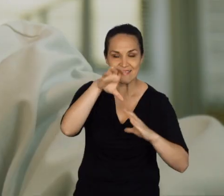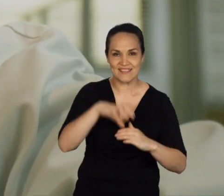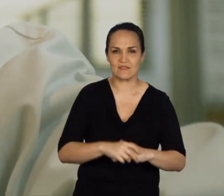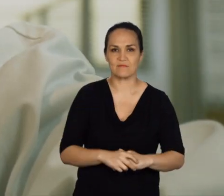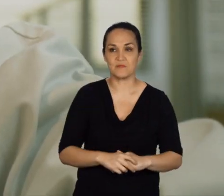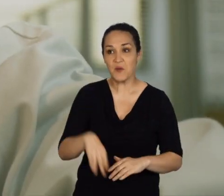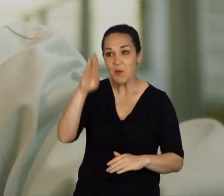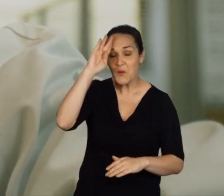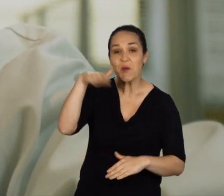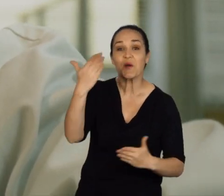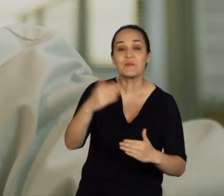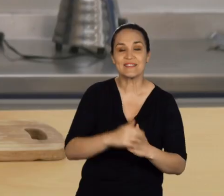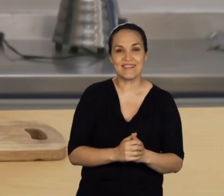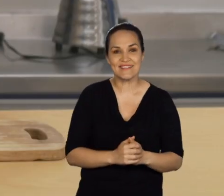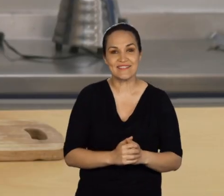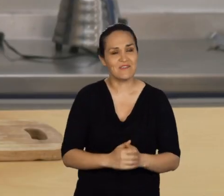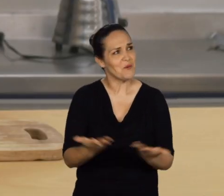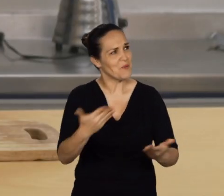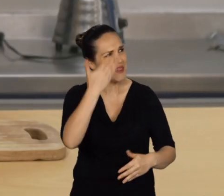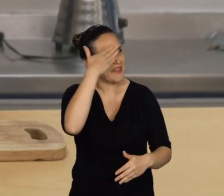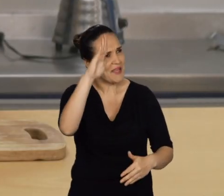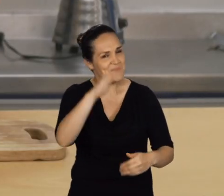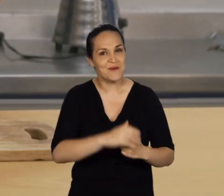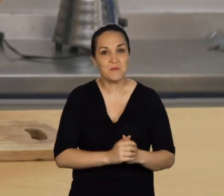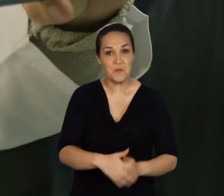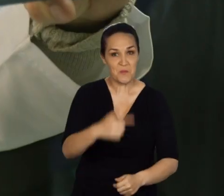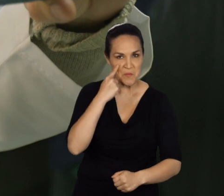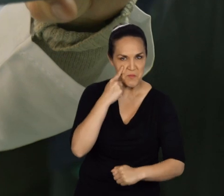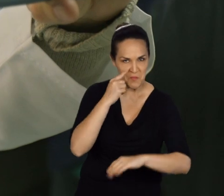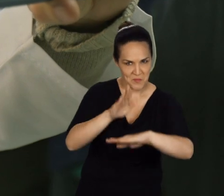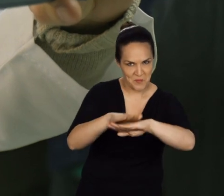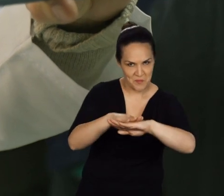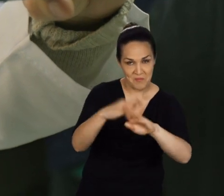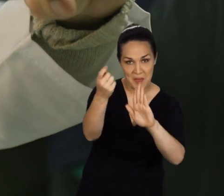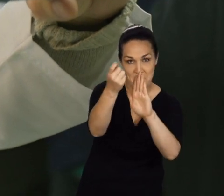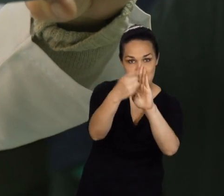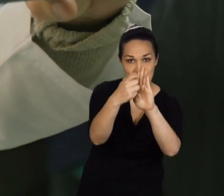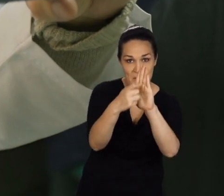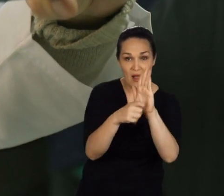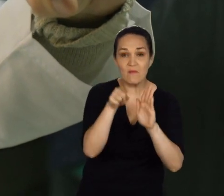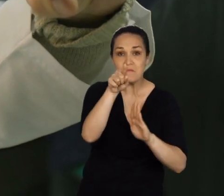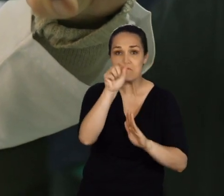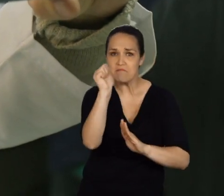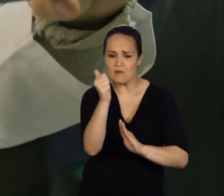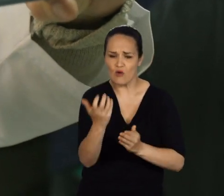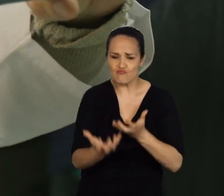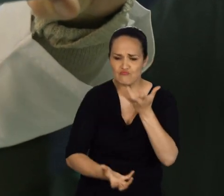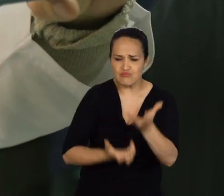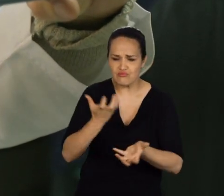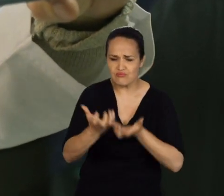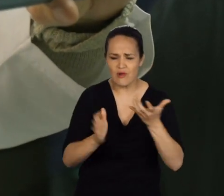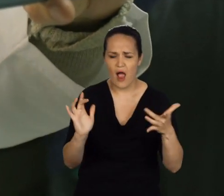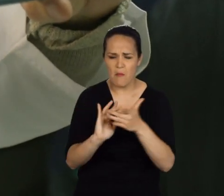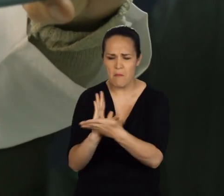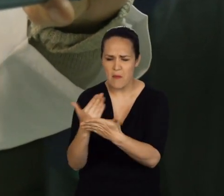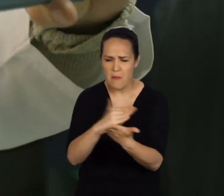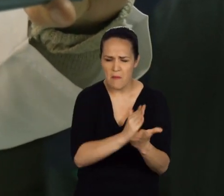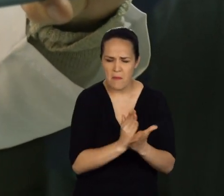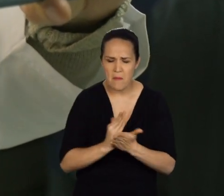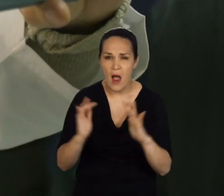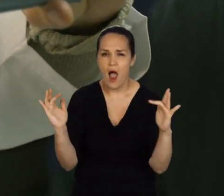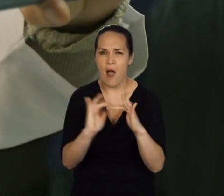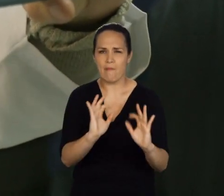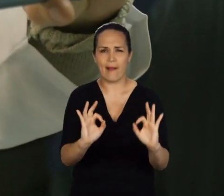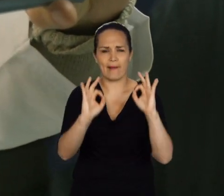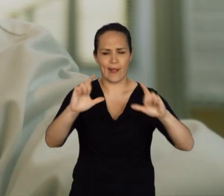Hola Carlos, buenos días, ¿cómo estás? Hola Doc, ¿cuánto tiempo? Mira Carlos, para mandarte las instrucciones necesarias para que nos prepares